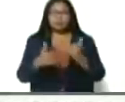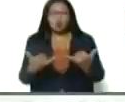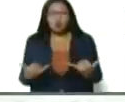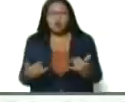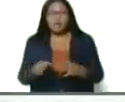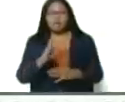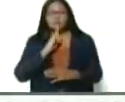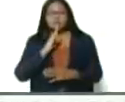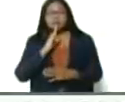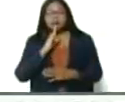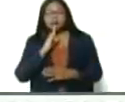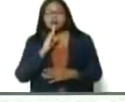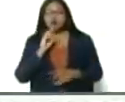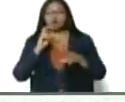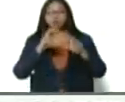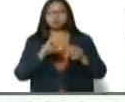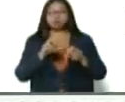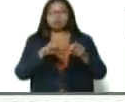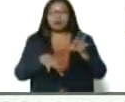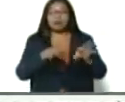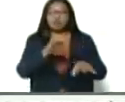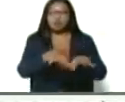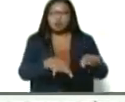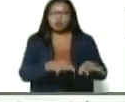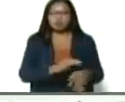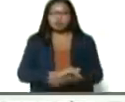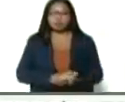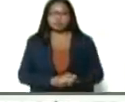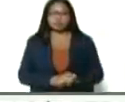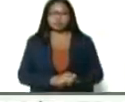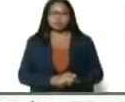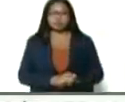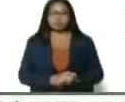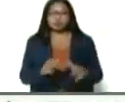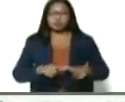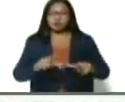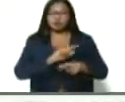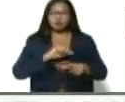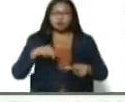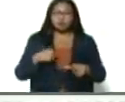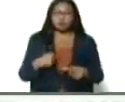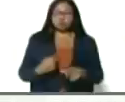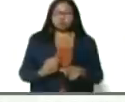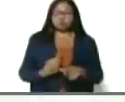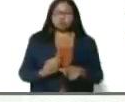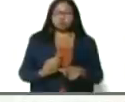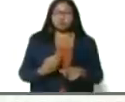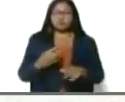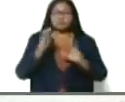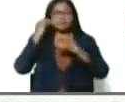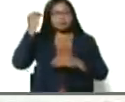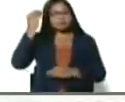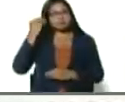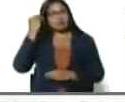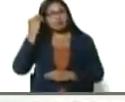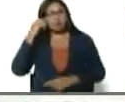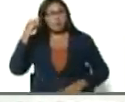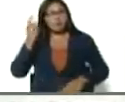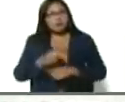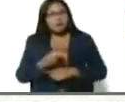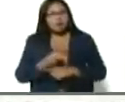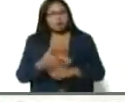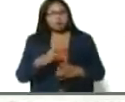herramienta financiera de nuestro sector agroalimentario se ha visto obligado a repensarse. Y